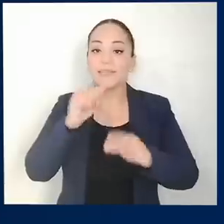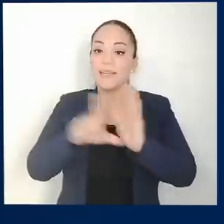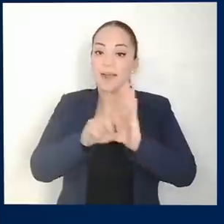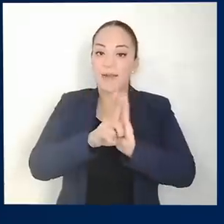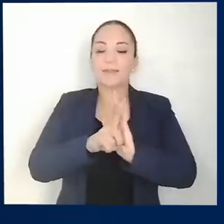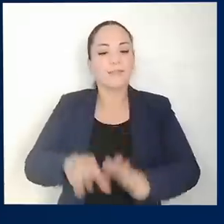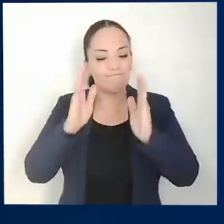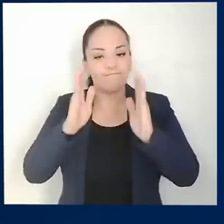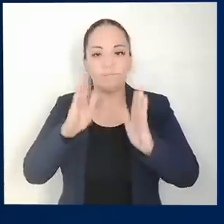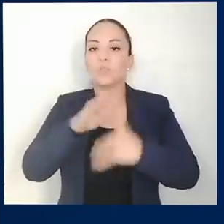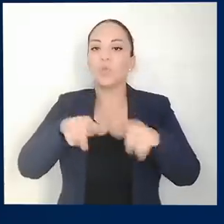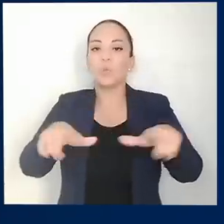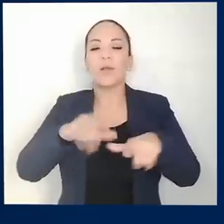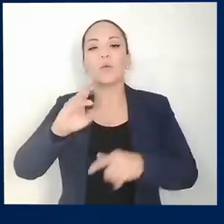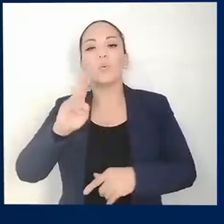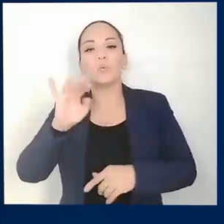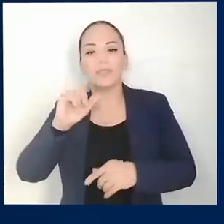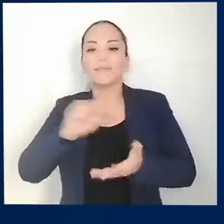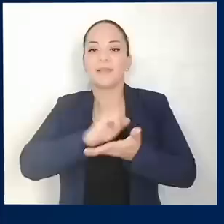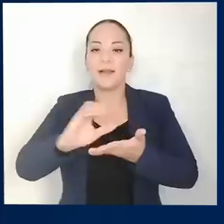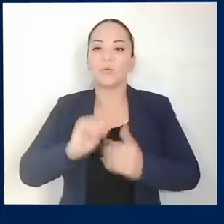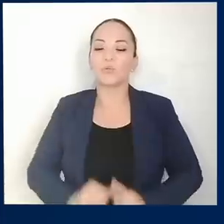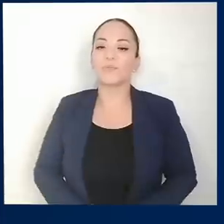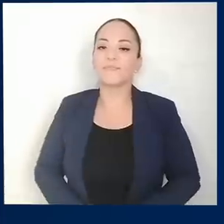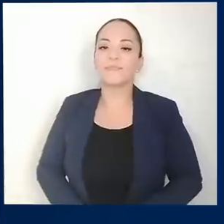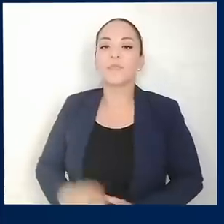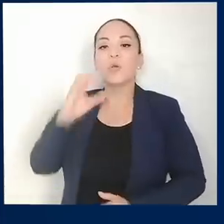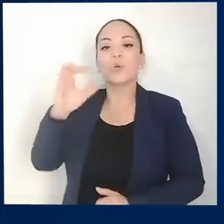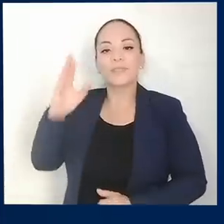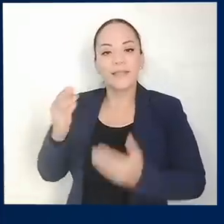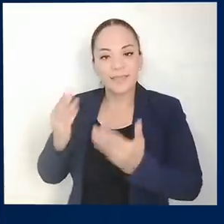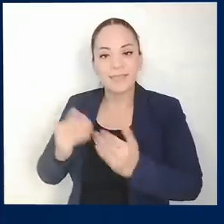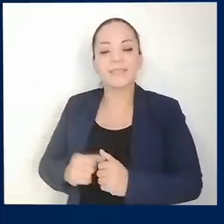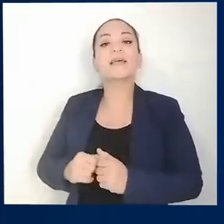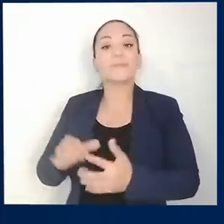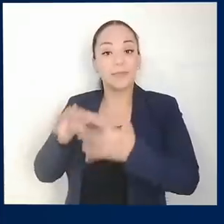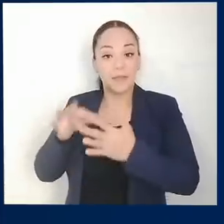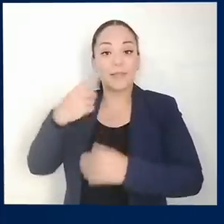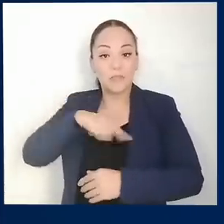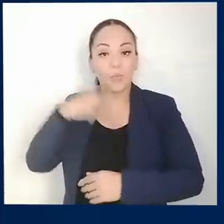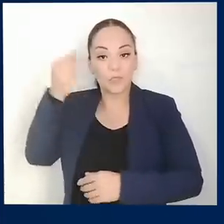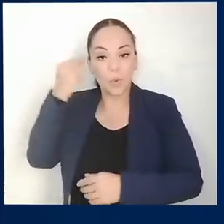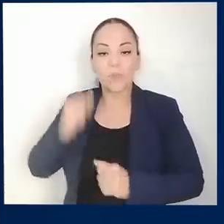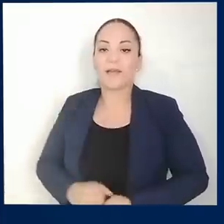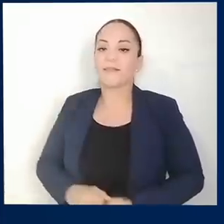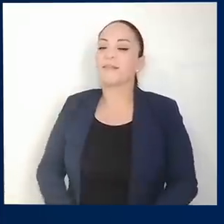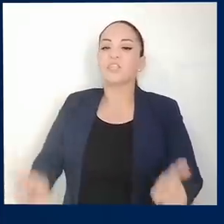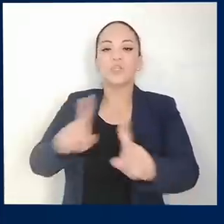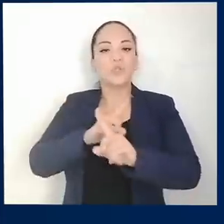pueda derivar de toda la zona de Cutris de San Carlos. Los costarricenses y especialmente este gobierno